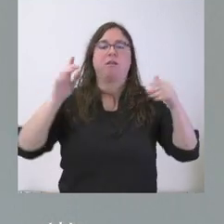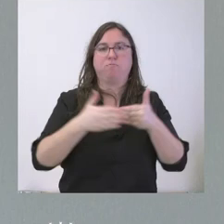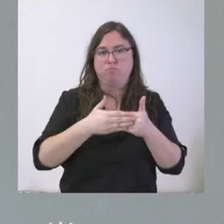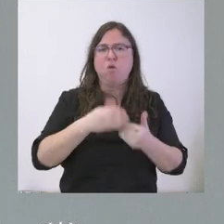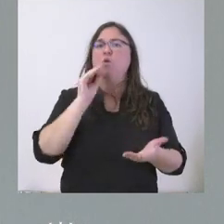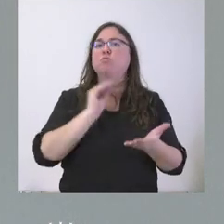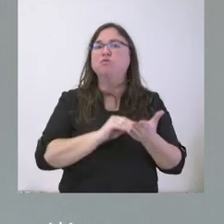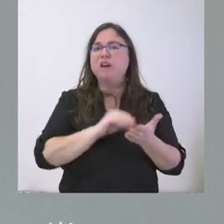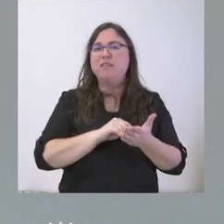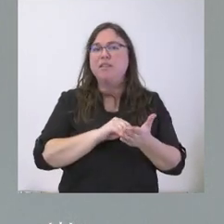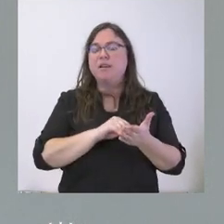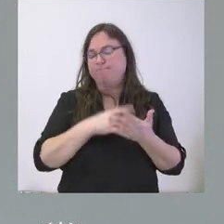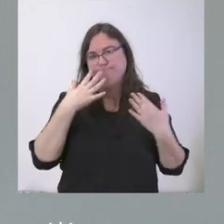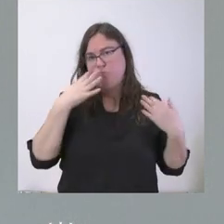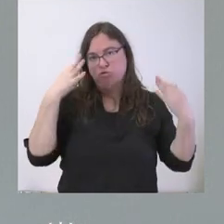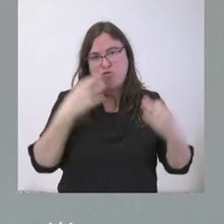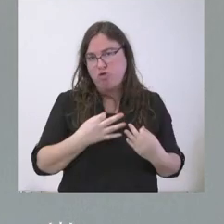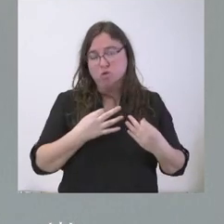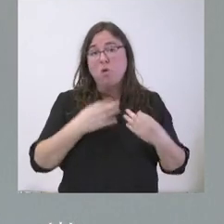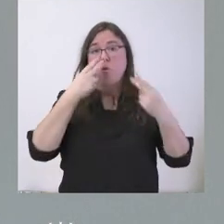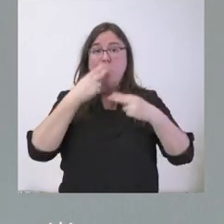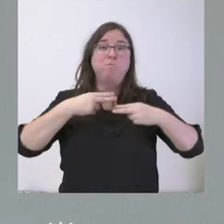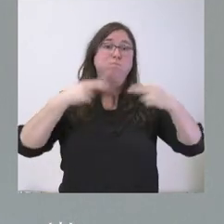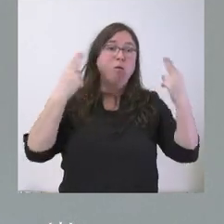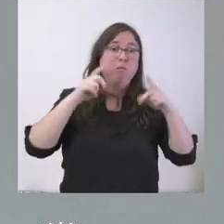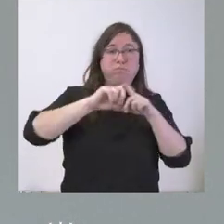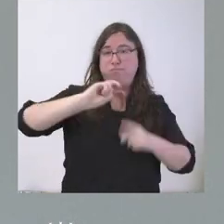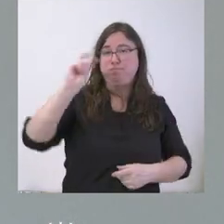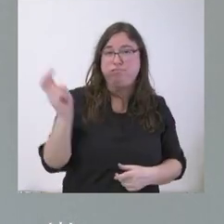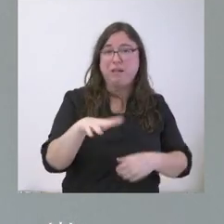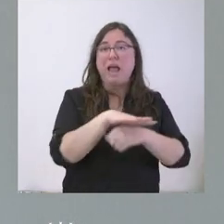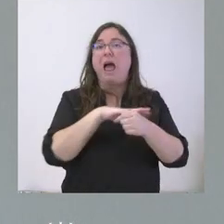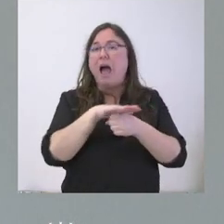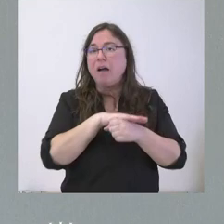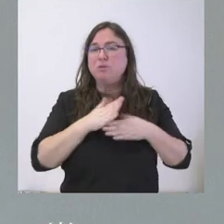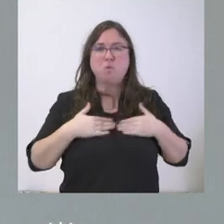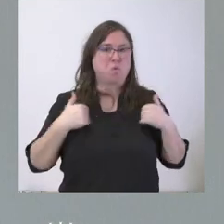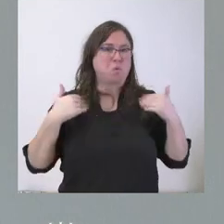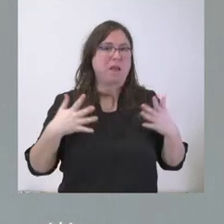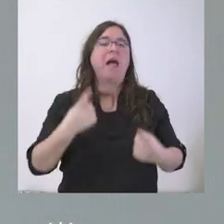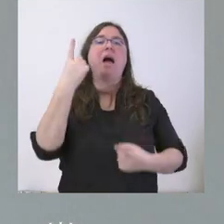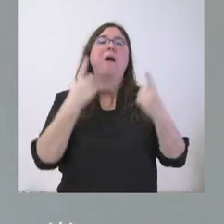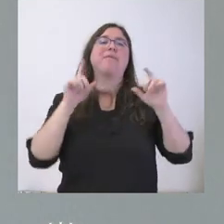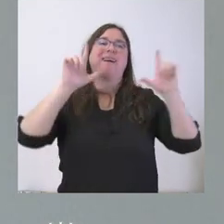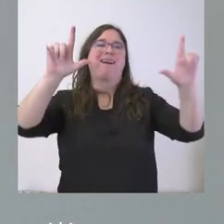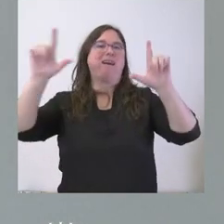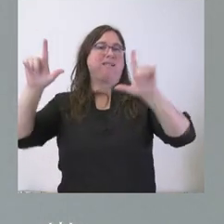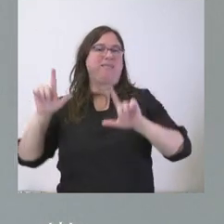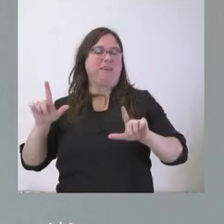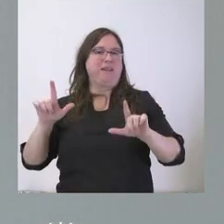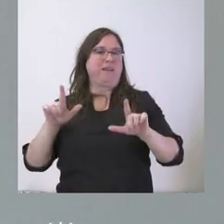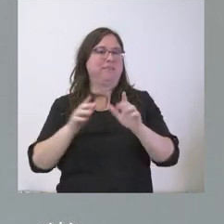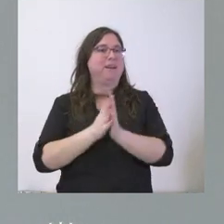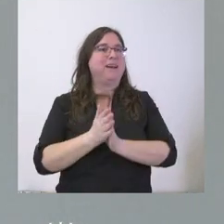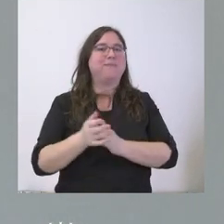que, muchas veces, lógicamente, los establecimientos públicos de cualquier característica en el entorno o en el propio establecimiento tienen, a veces, carteles que incitan